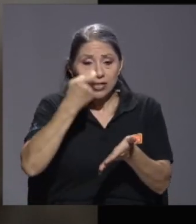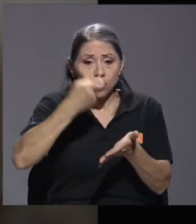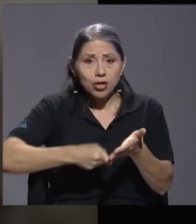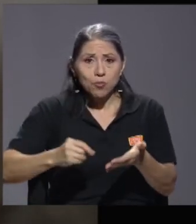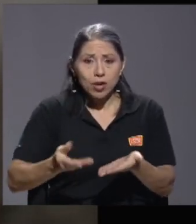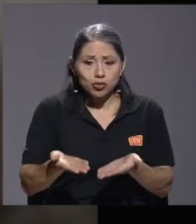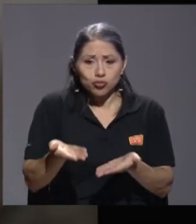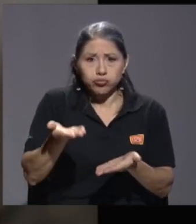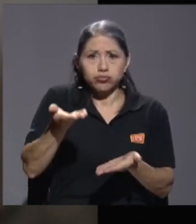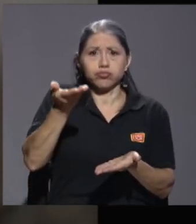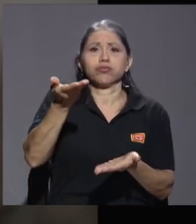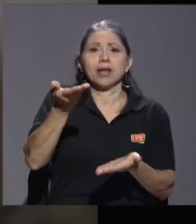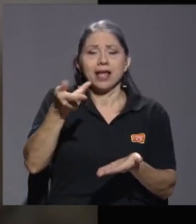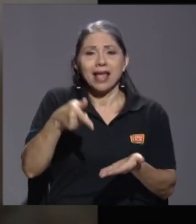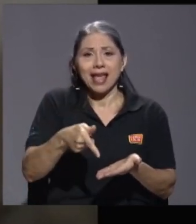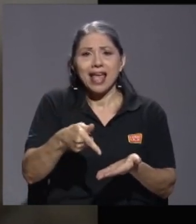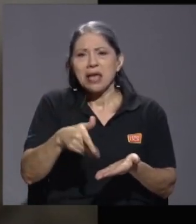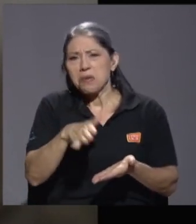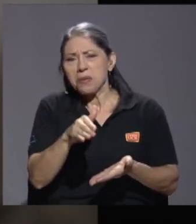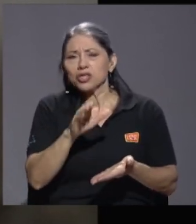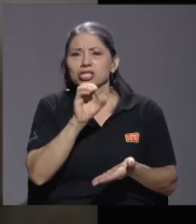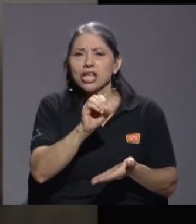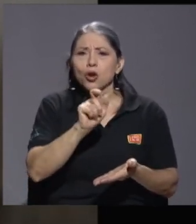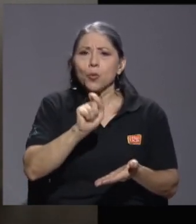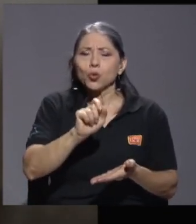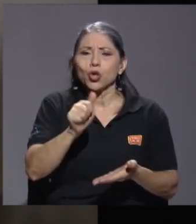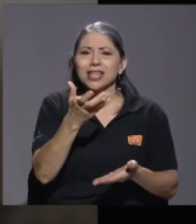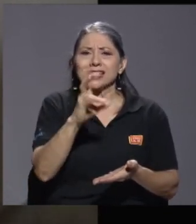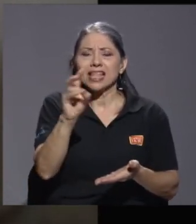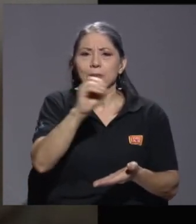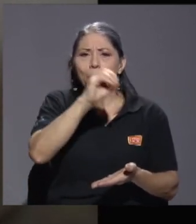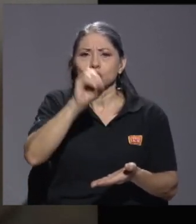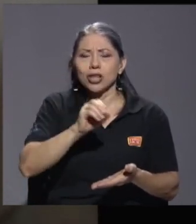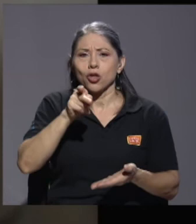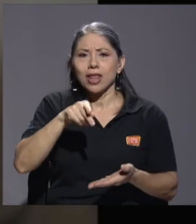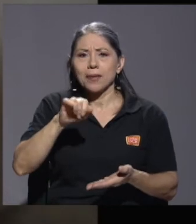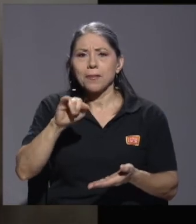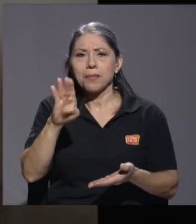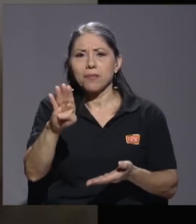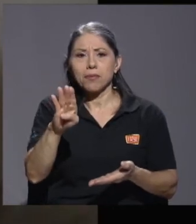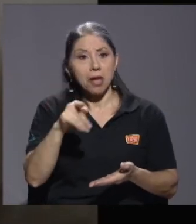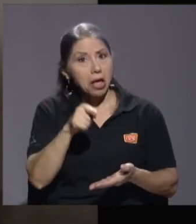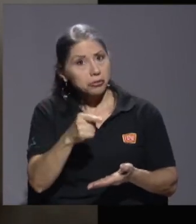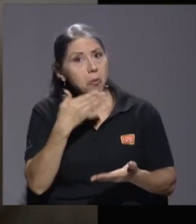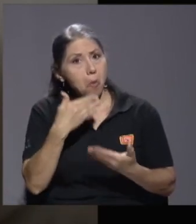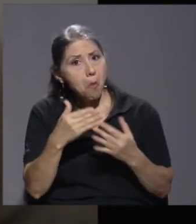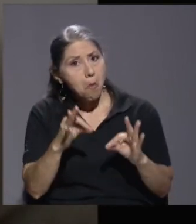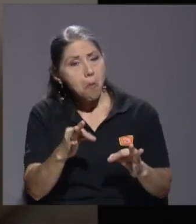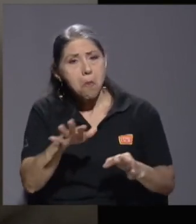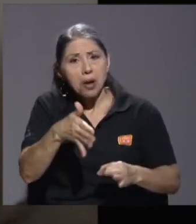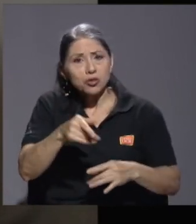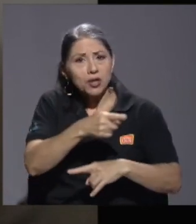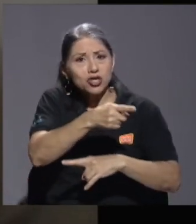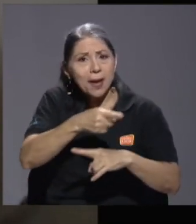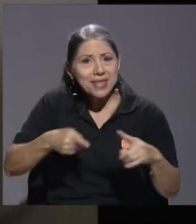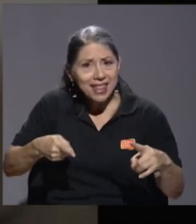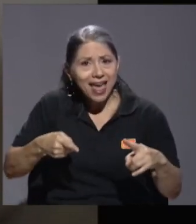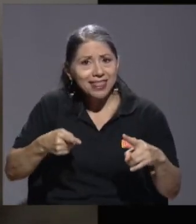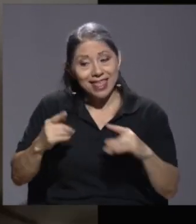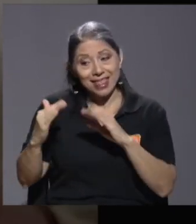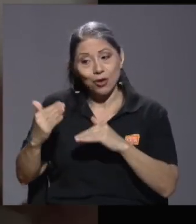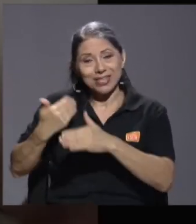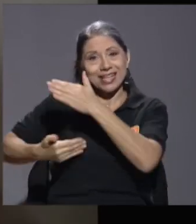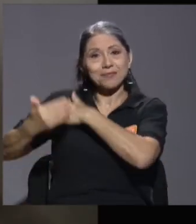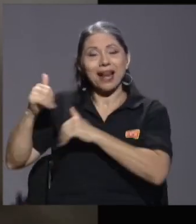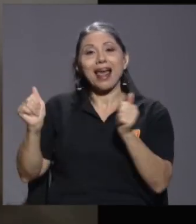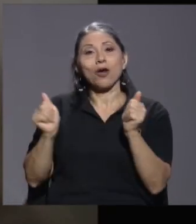anda en ese orden del 0.17% del PIB, que no es despreciable. Vamos a ver, eso es más o menos la mitad de lo que se esperaba con